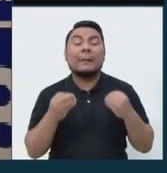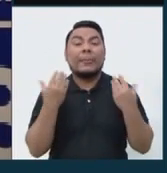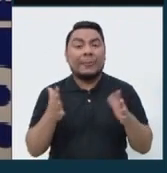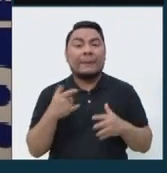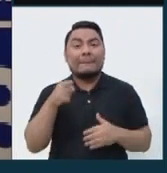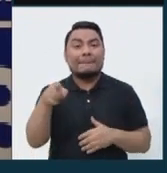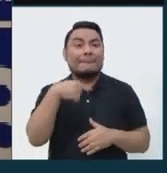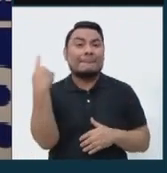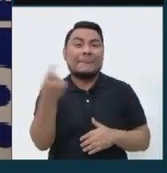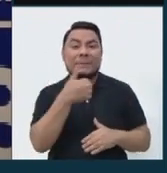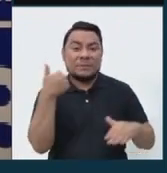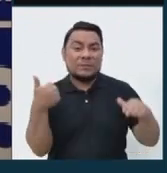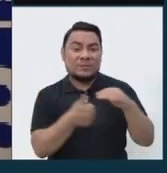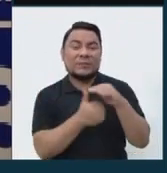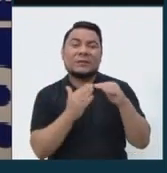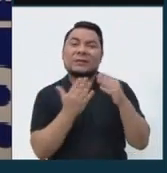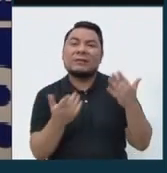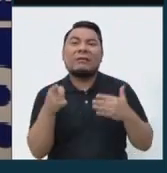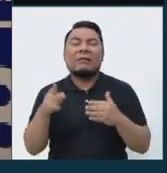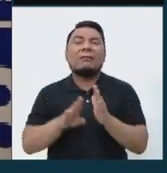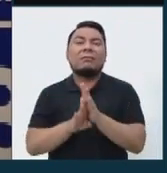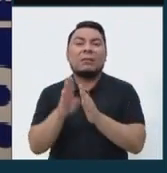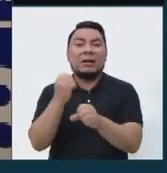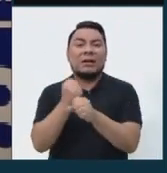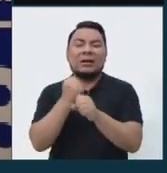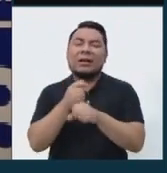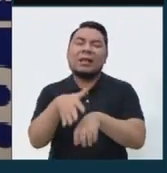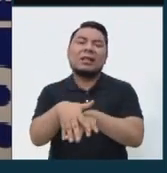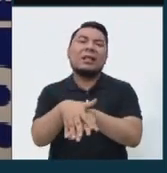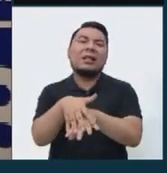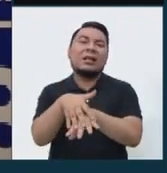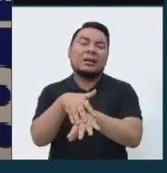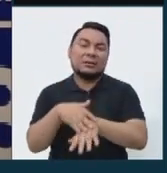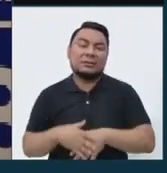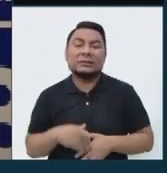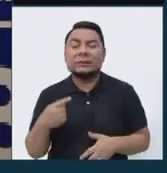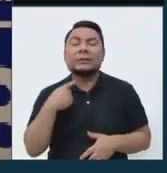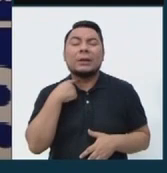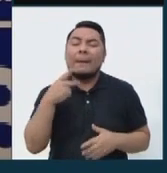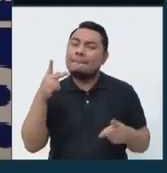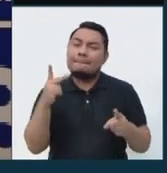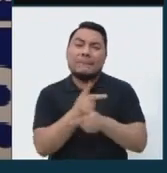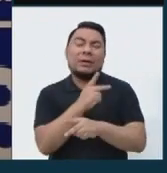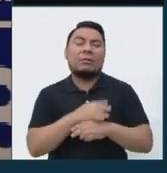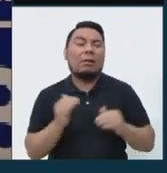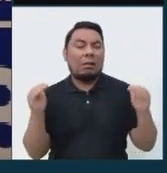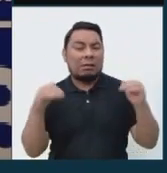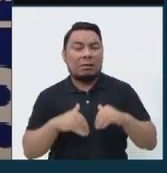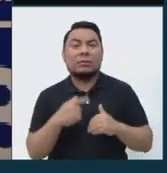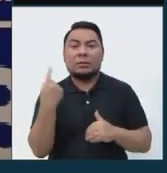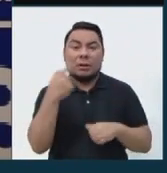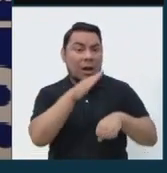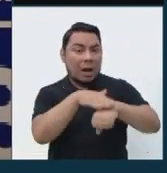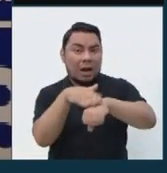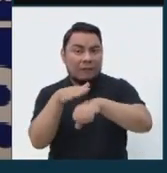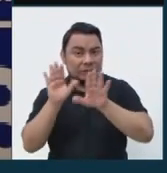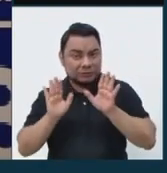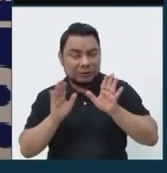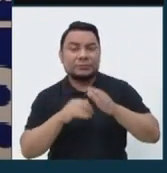cuarentena la recuperación económica va a ser mucho más lenta. Y quizás el daño todavía va a ser mucho peor, estamos avisados.